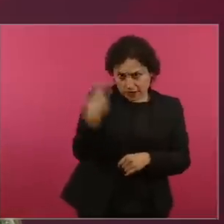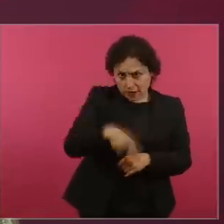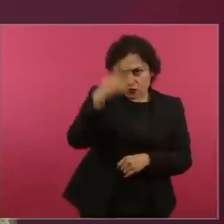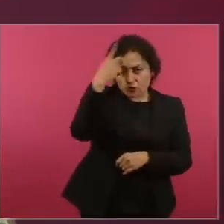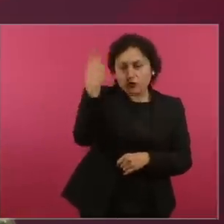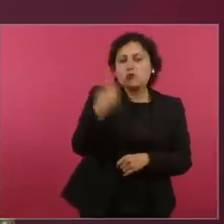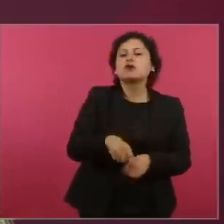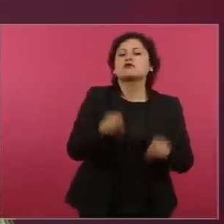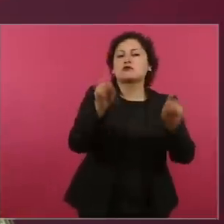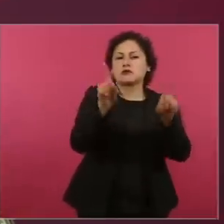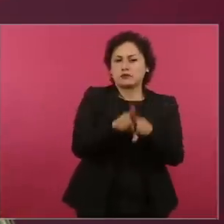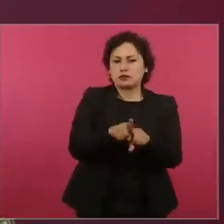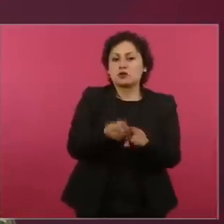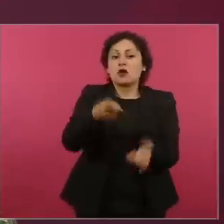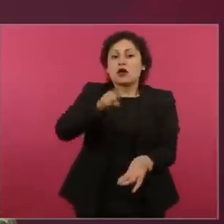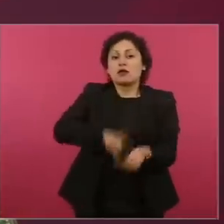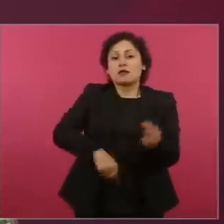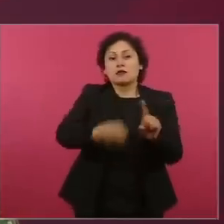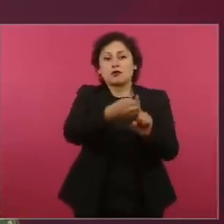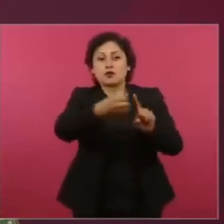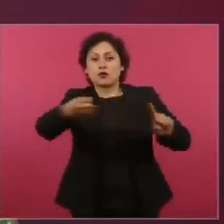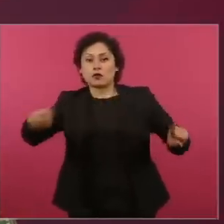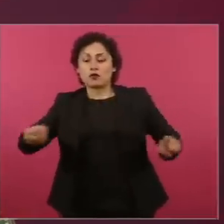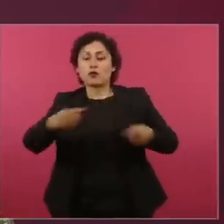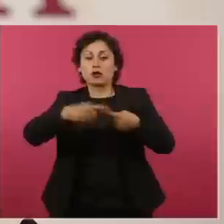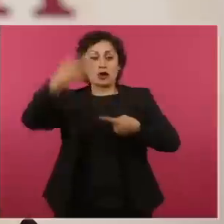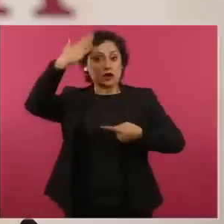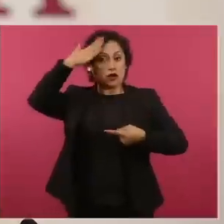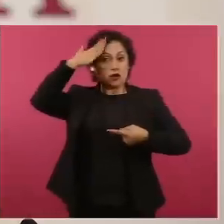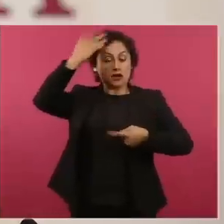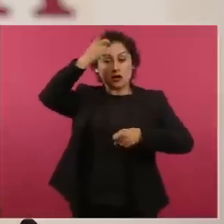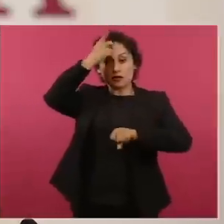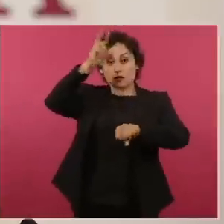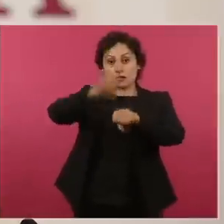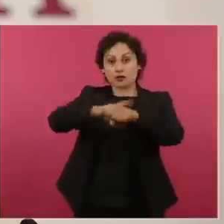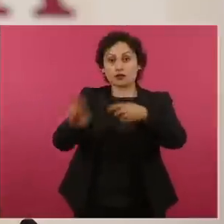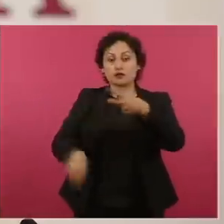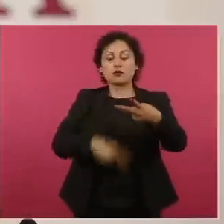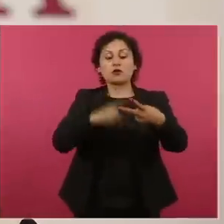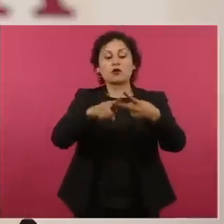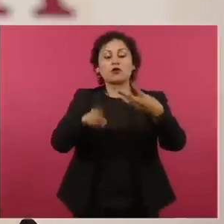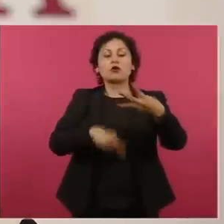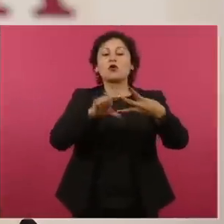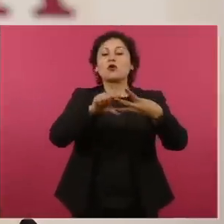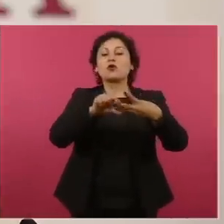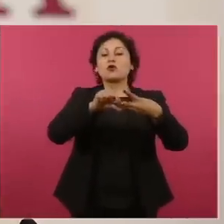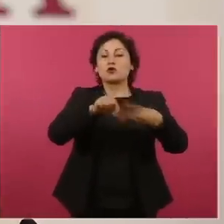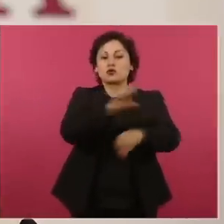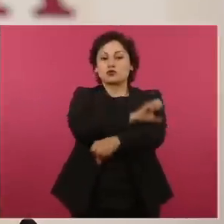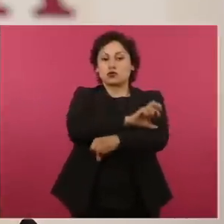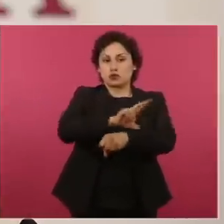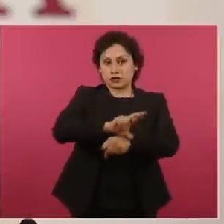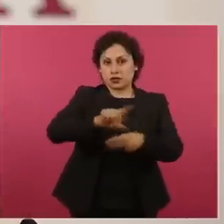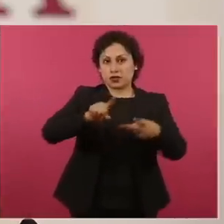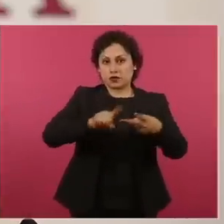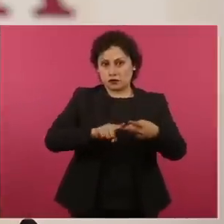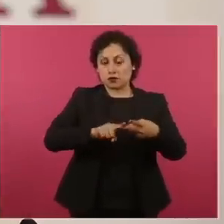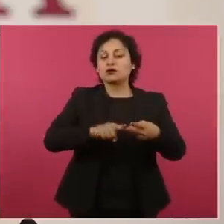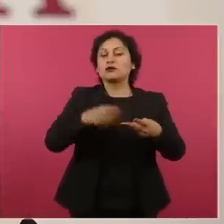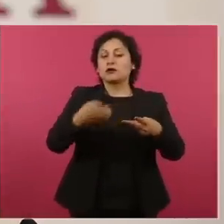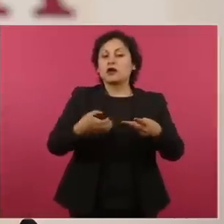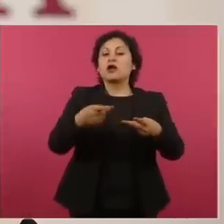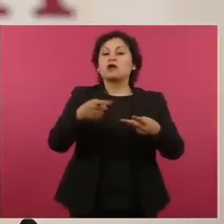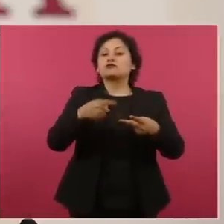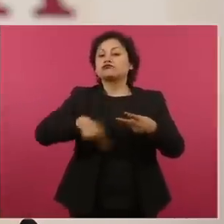dirección general, dos coordinaciones, que será la técnica operativa y la otra, la logística